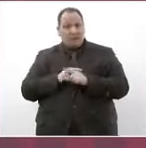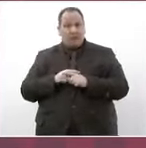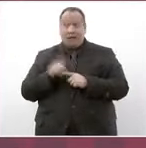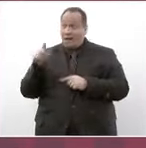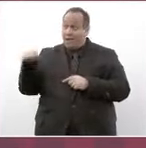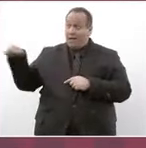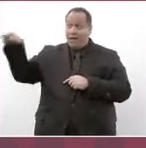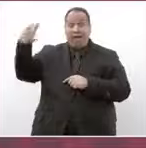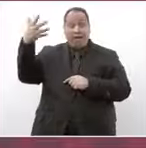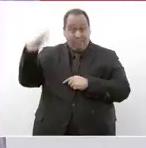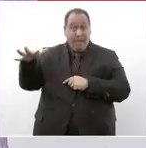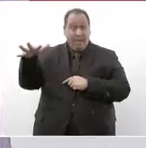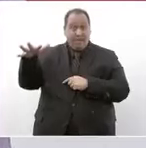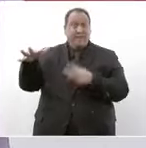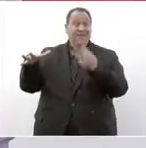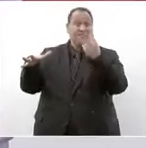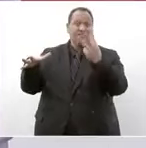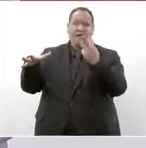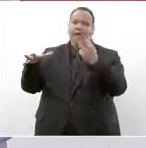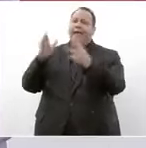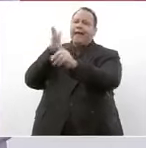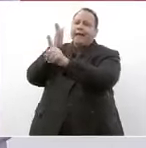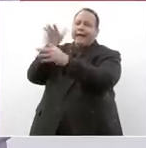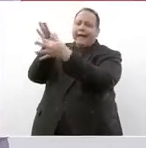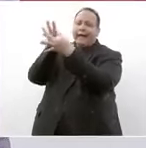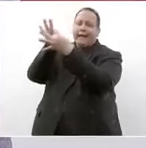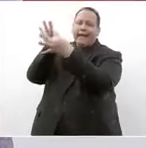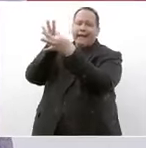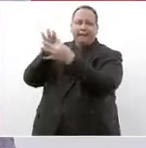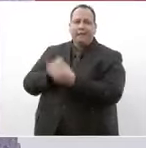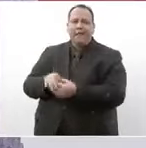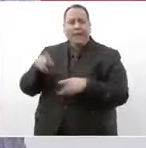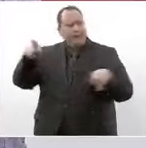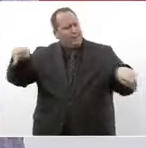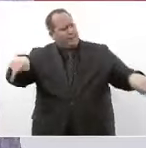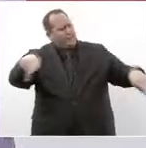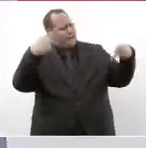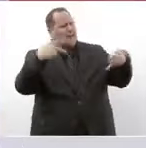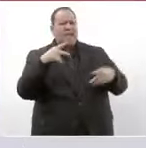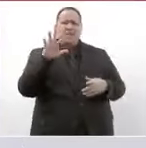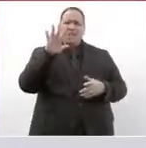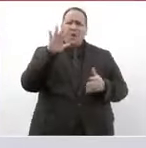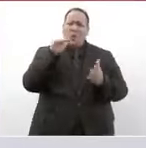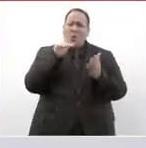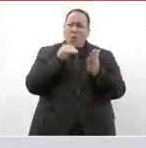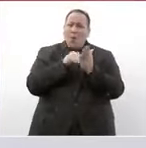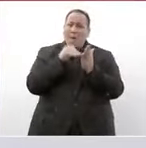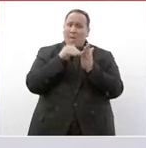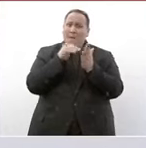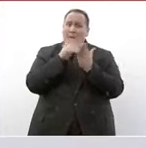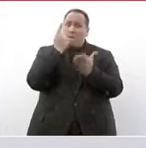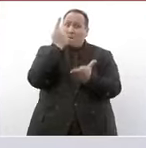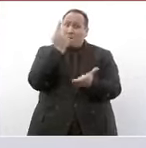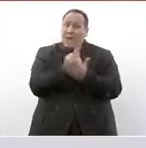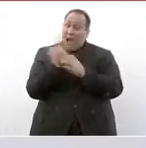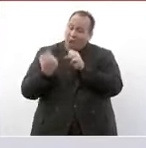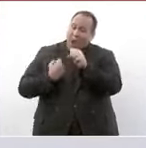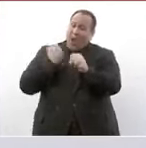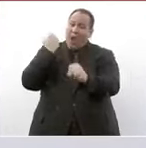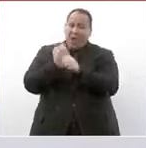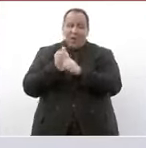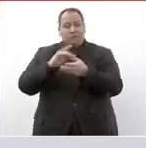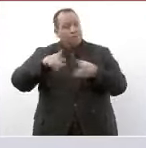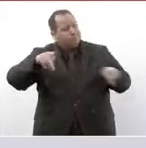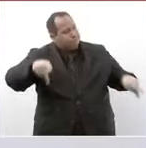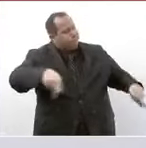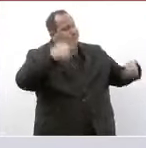diez tres eran predilectas llegaban a vender cincuenta mil millones de pesos de